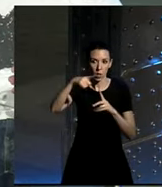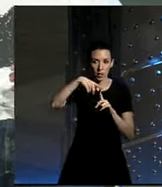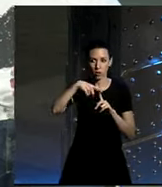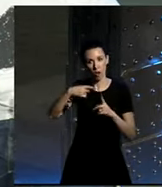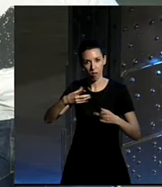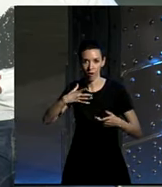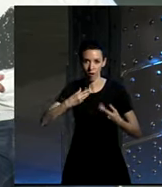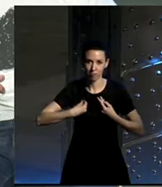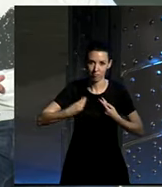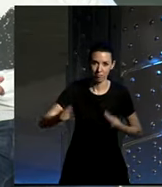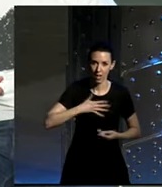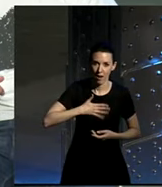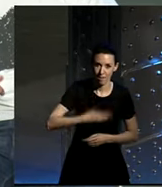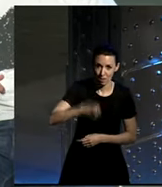habitable